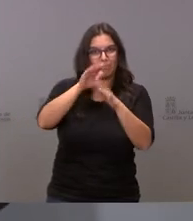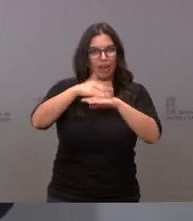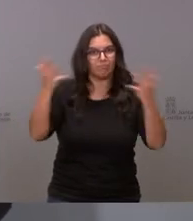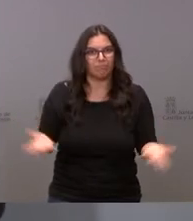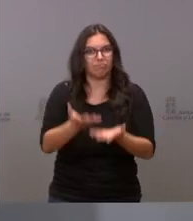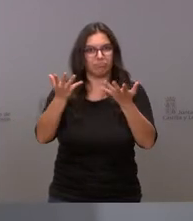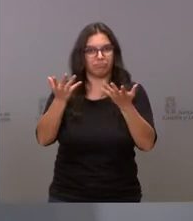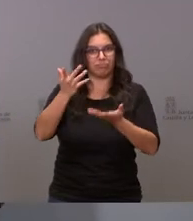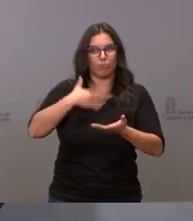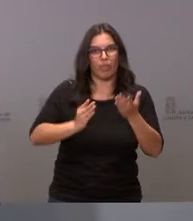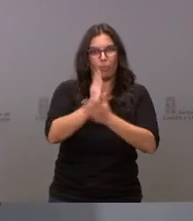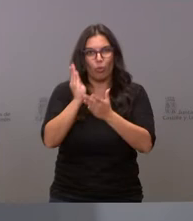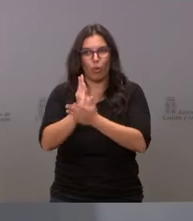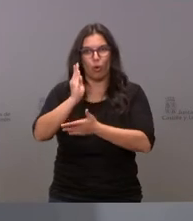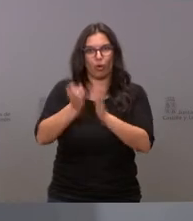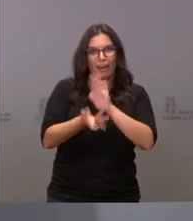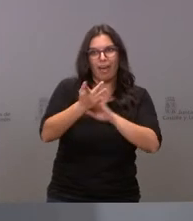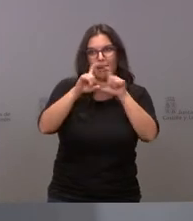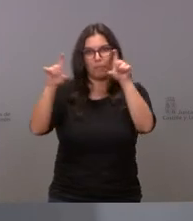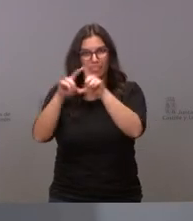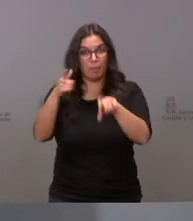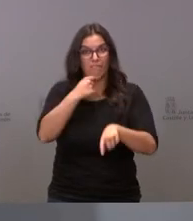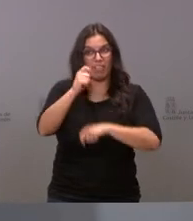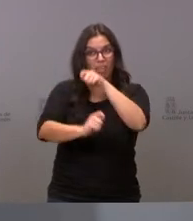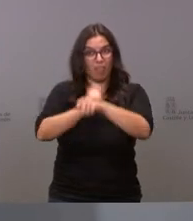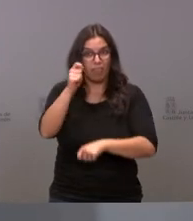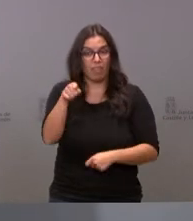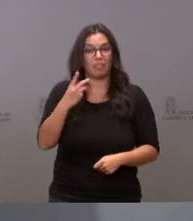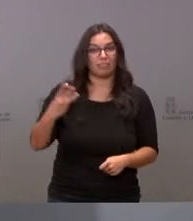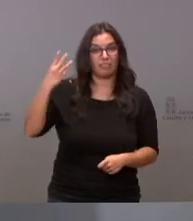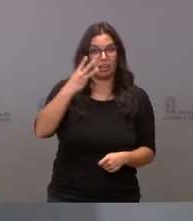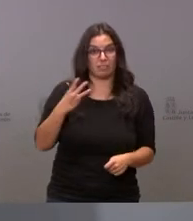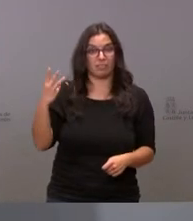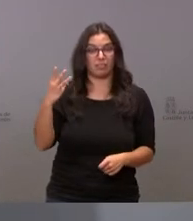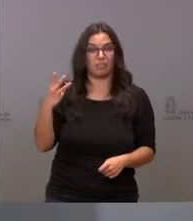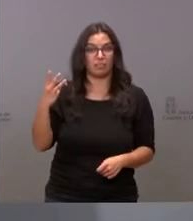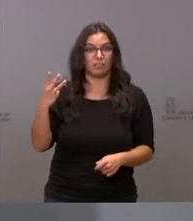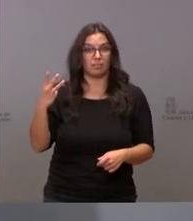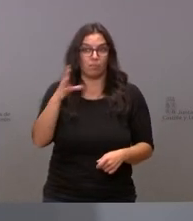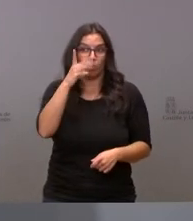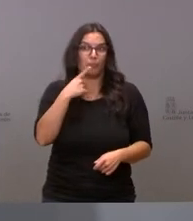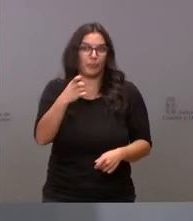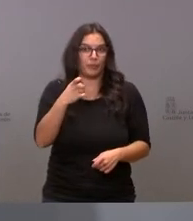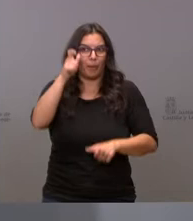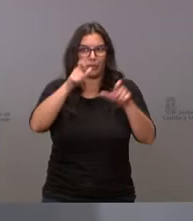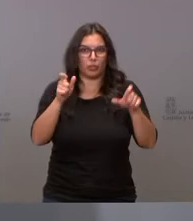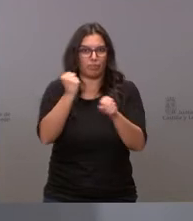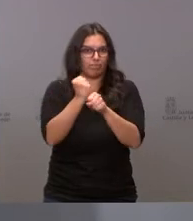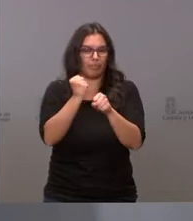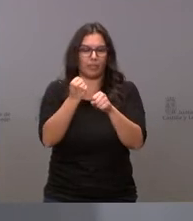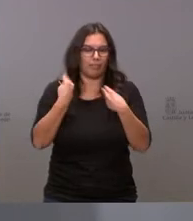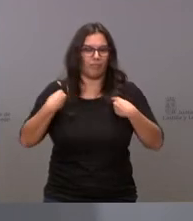la producción y el emprendimiento en las provincias que tienen estas dificultades de reto demográfico